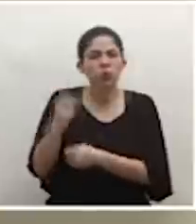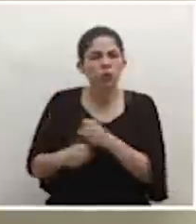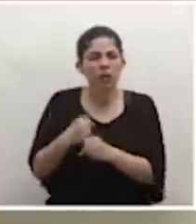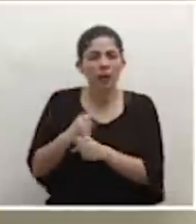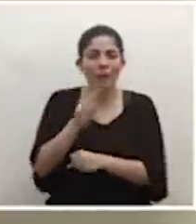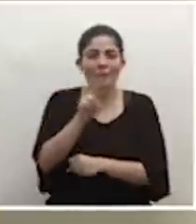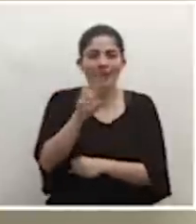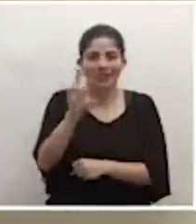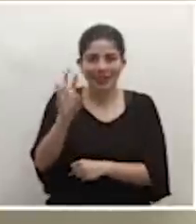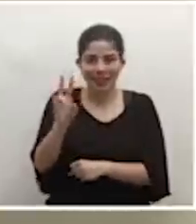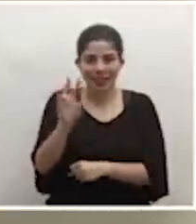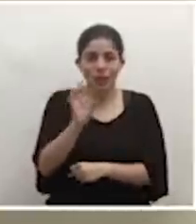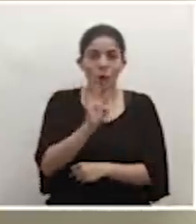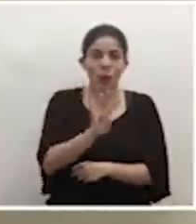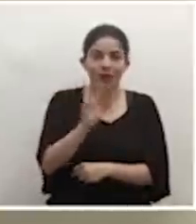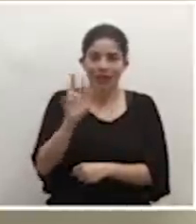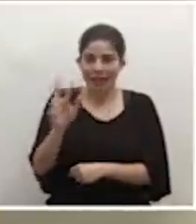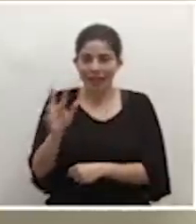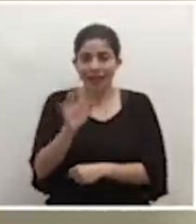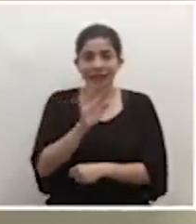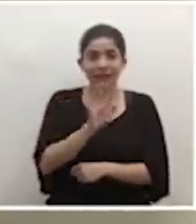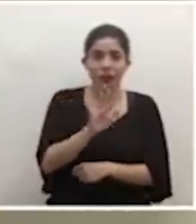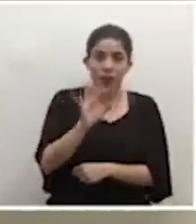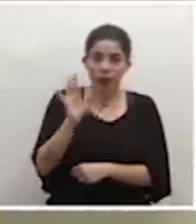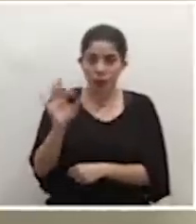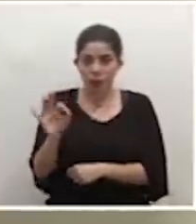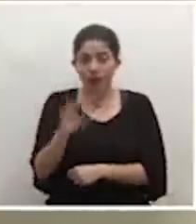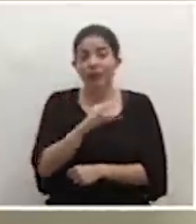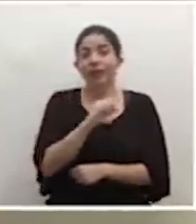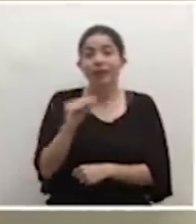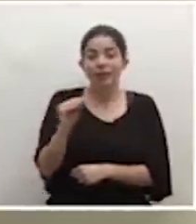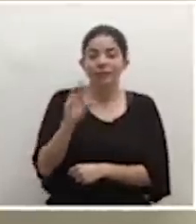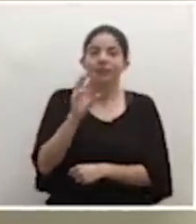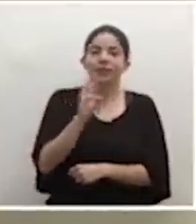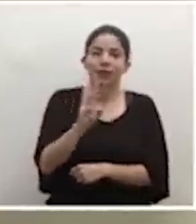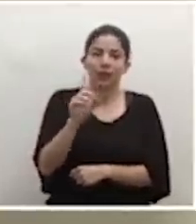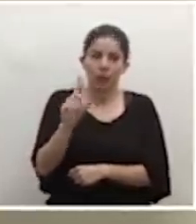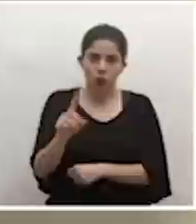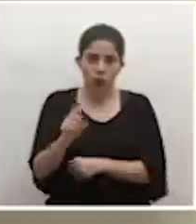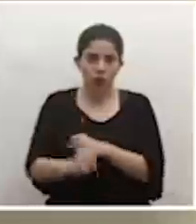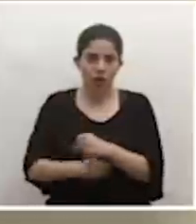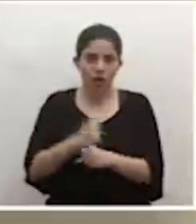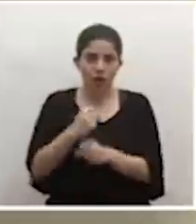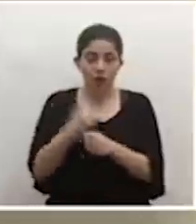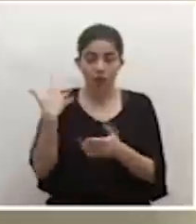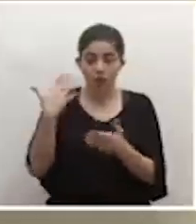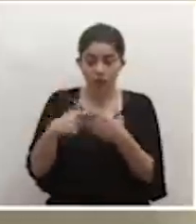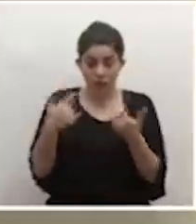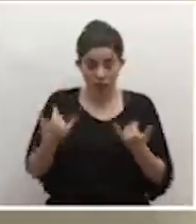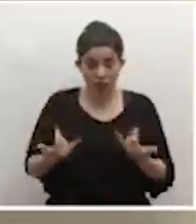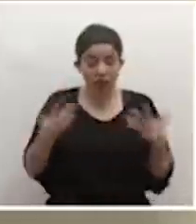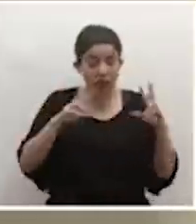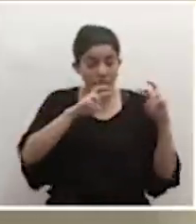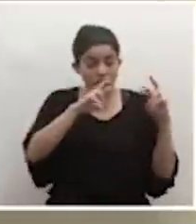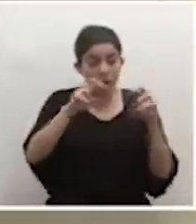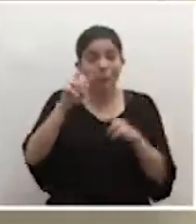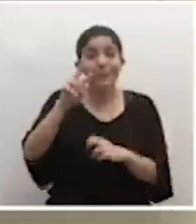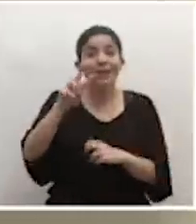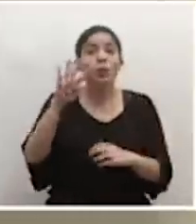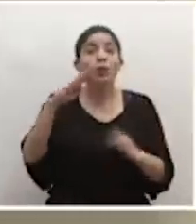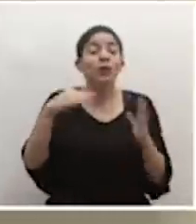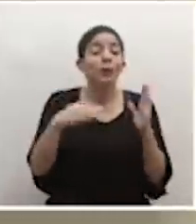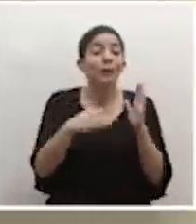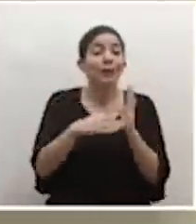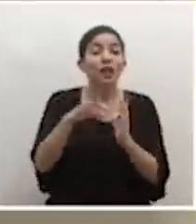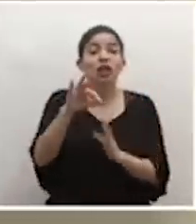27, de 43, de 59 y 61 años. Al día de hoy se han descartado 24 mil